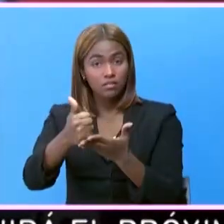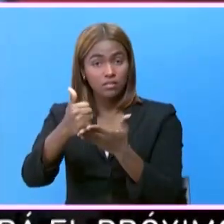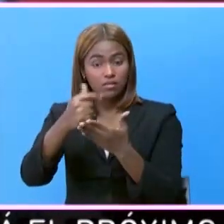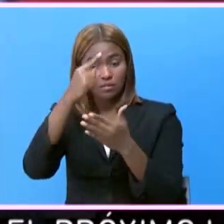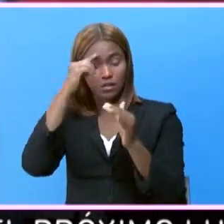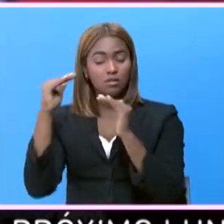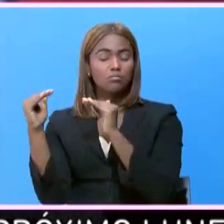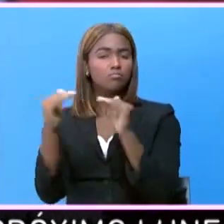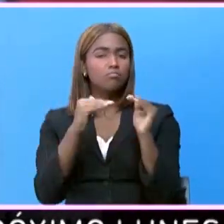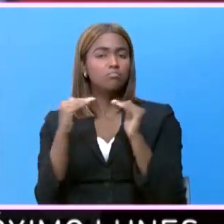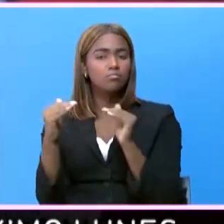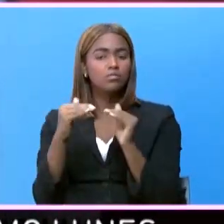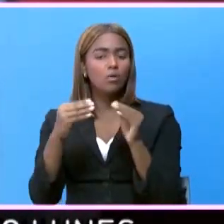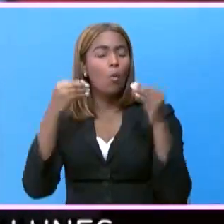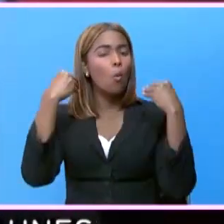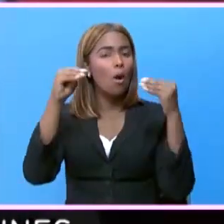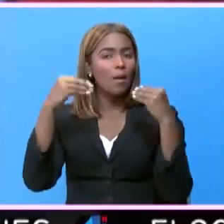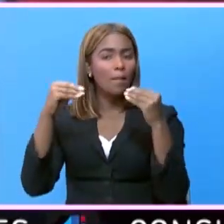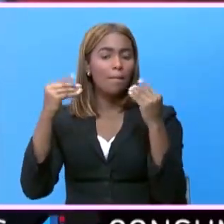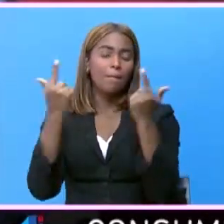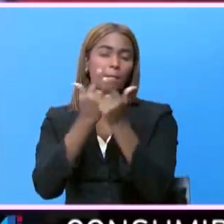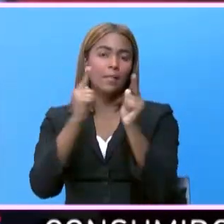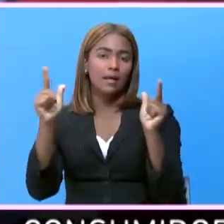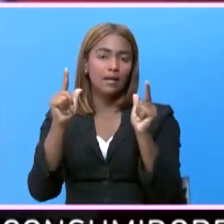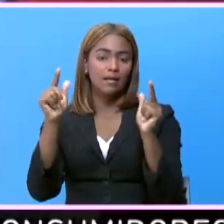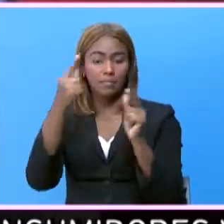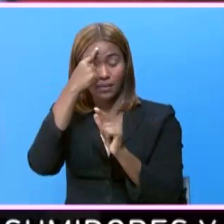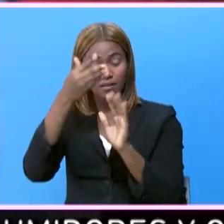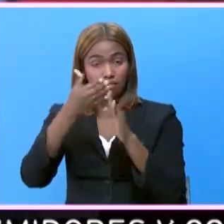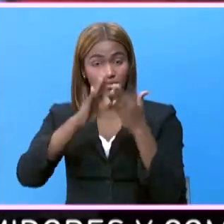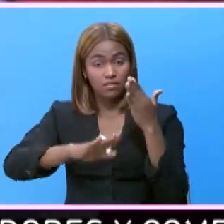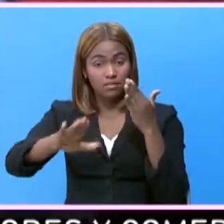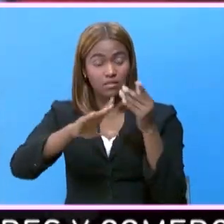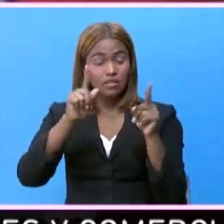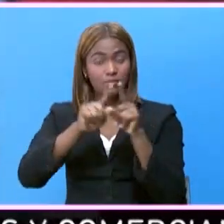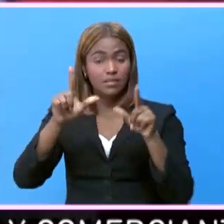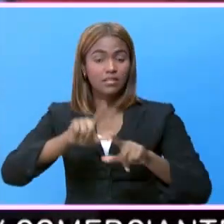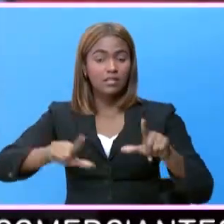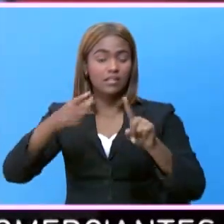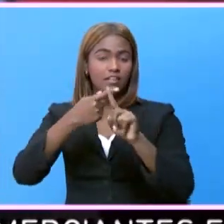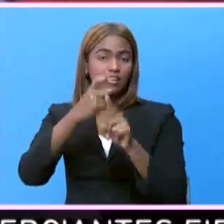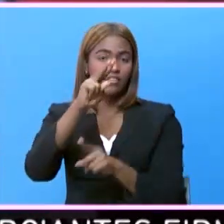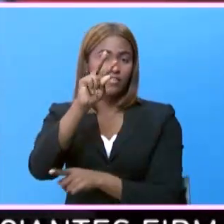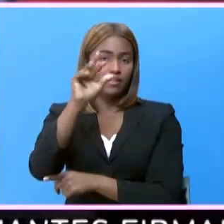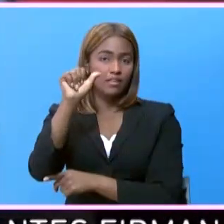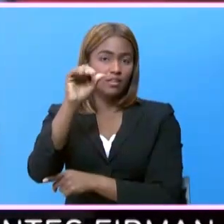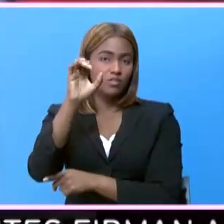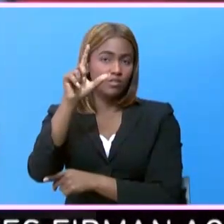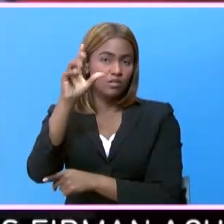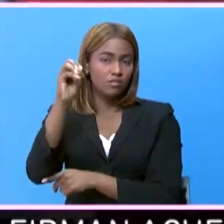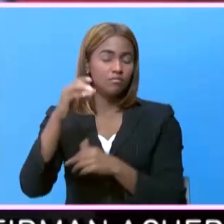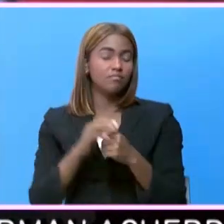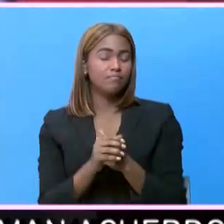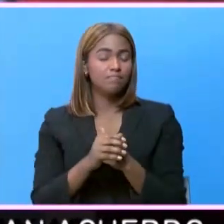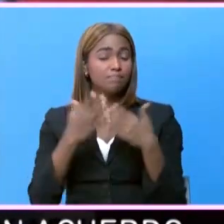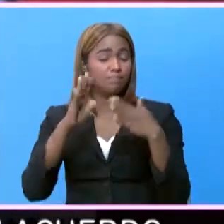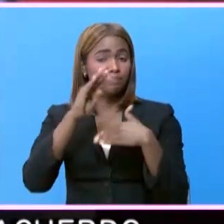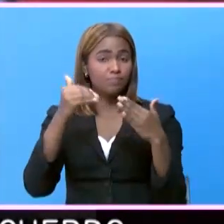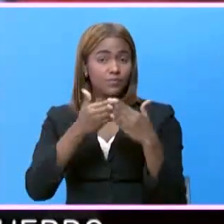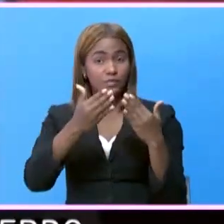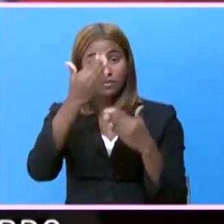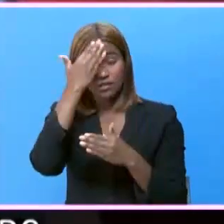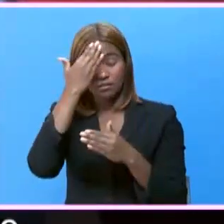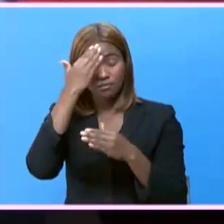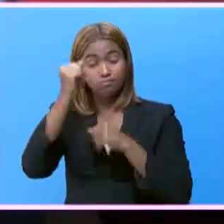de la equidad, del comercio libre en la zona y sector de Villa Consuelo. Que como todos saben, a través de los